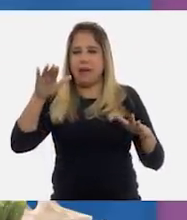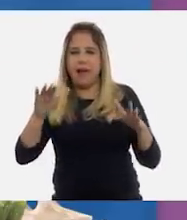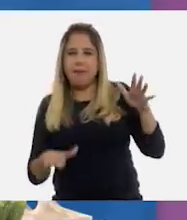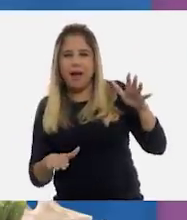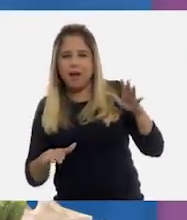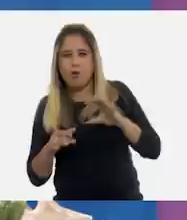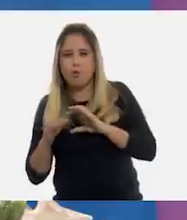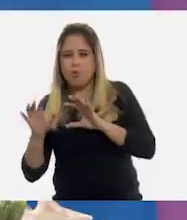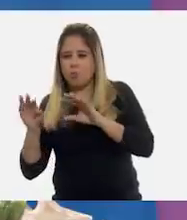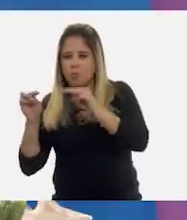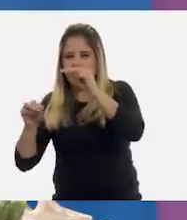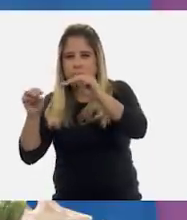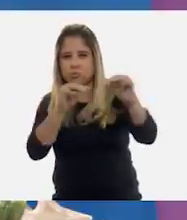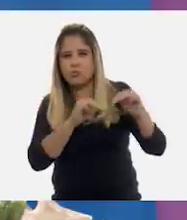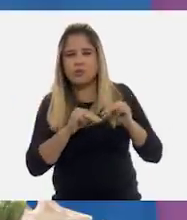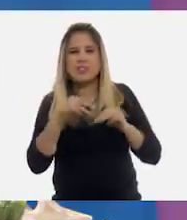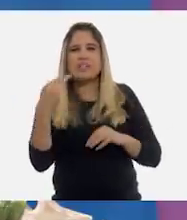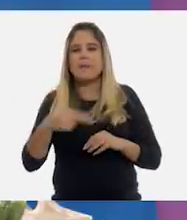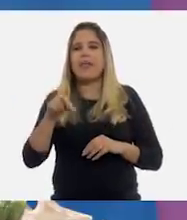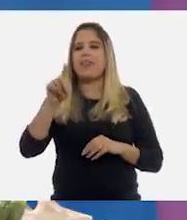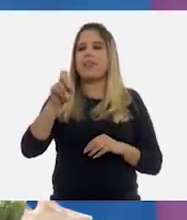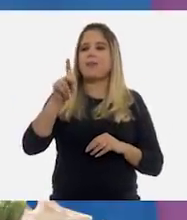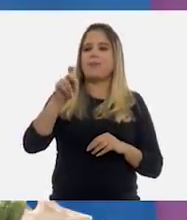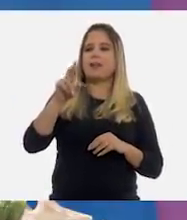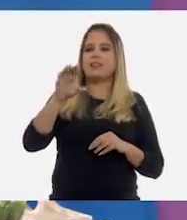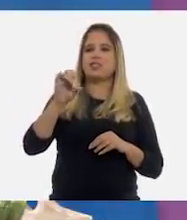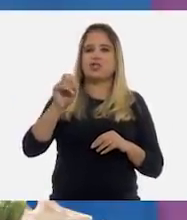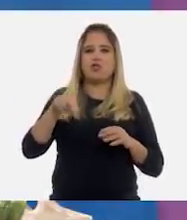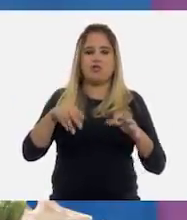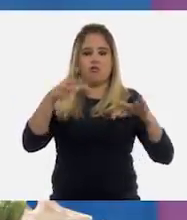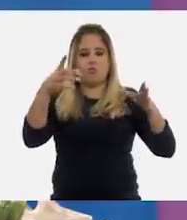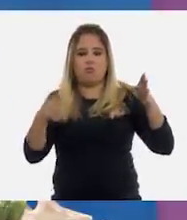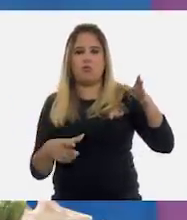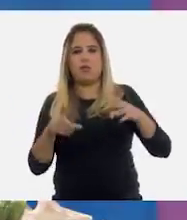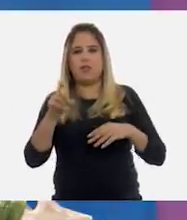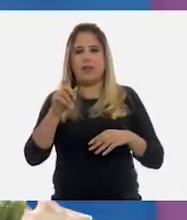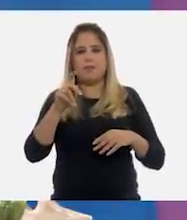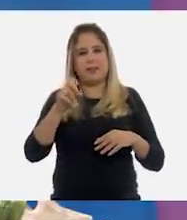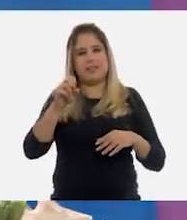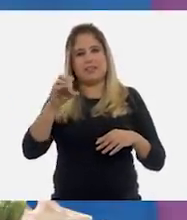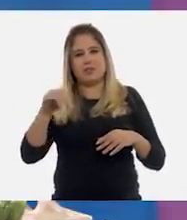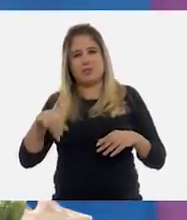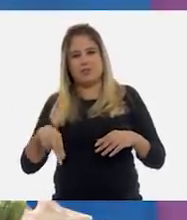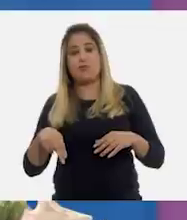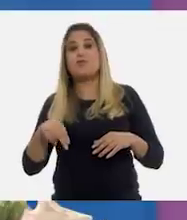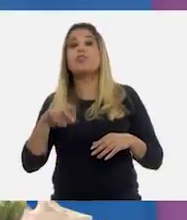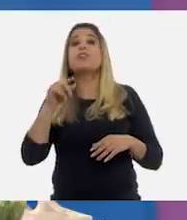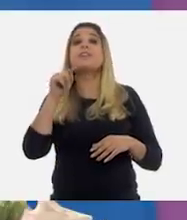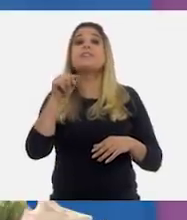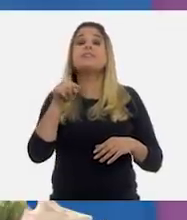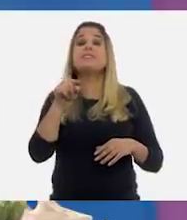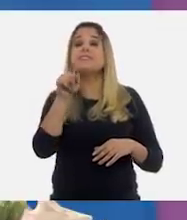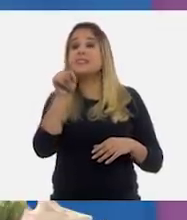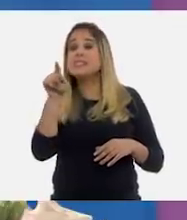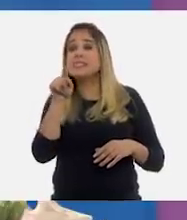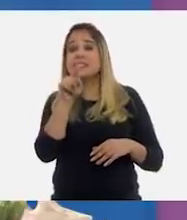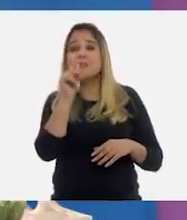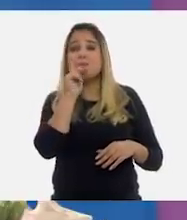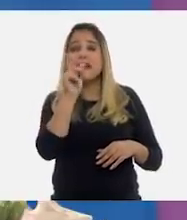si están más hundidas, entonces es una depresión. ¿Verdad? Depresión, aquí está. Y nuestra depresión está...